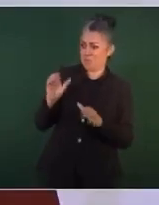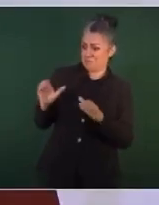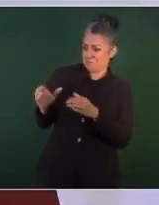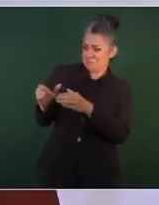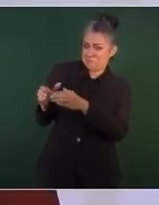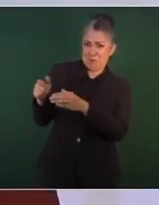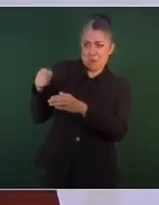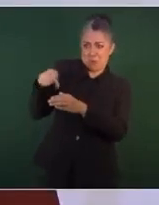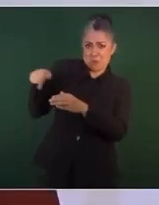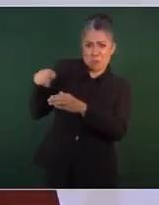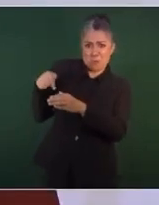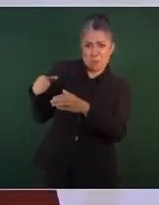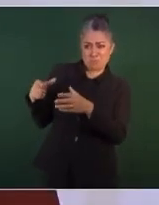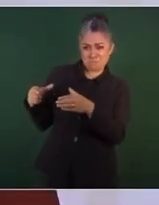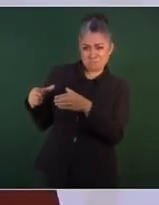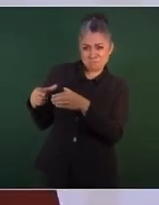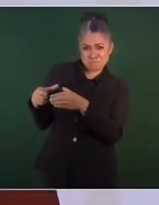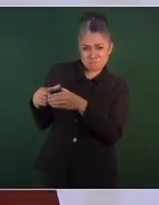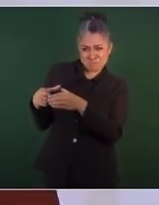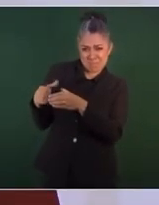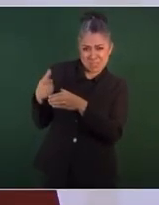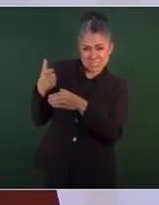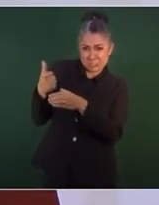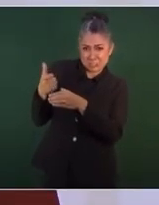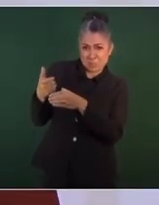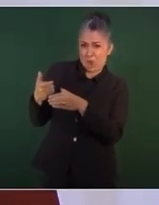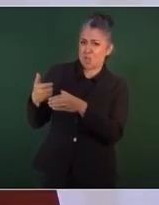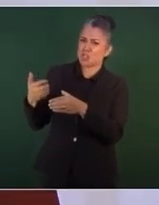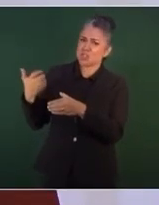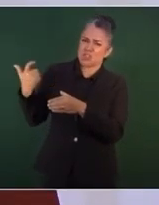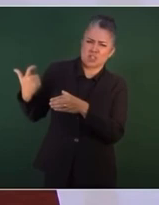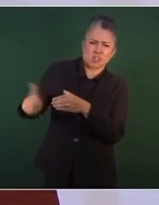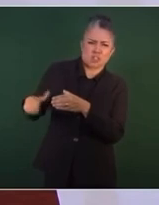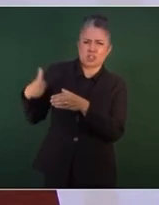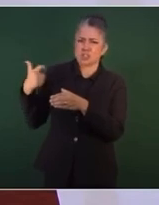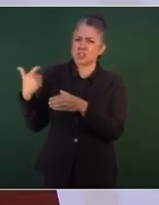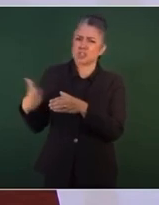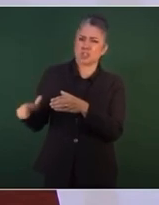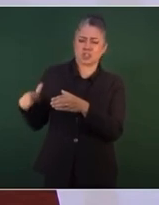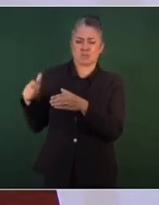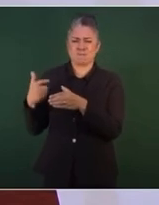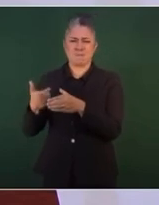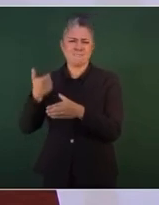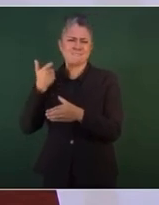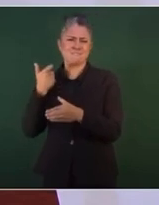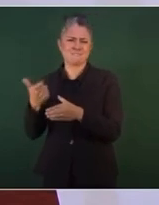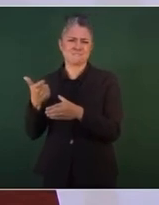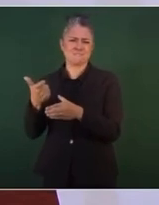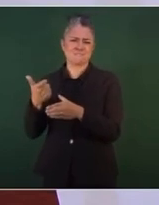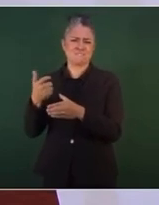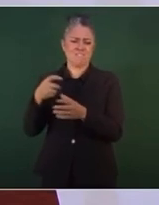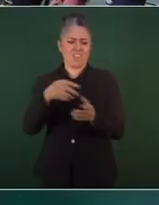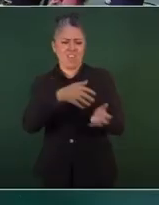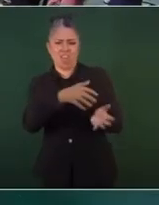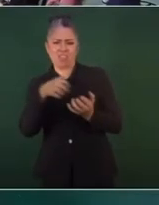cada vez más rica a costa del sufrimiento de la mayoría de los pueblos,